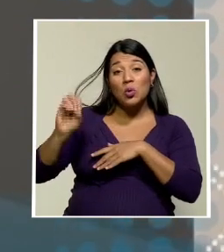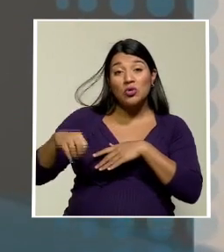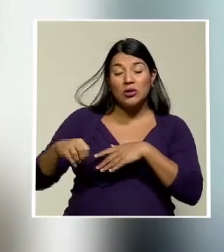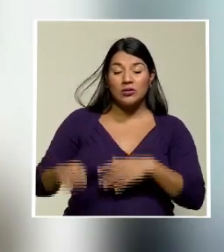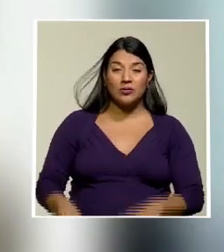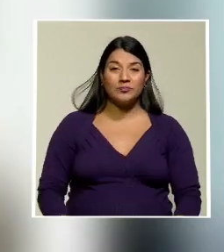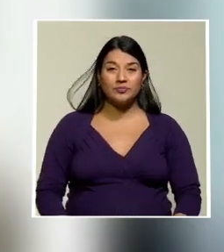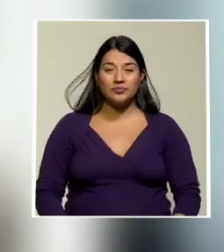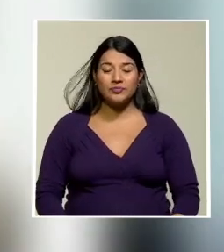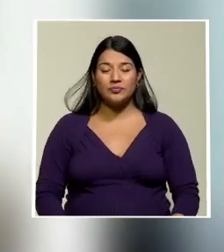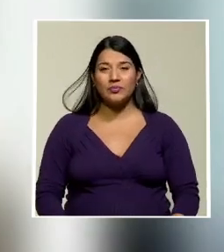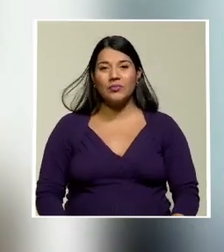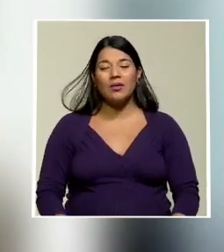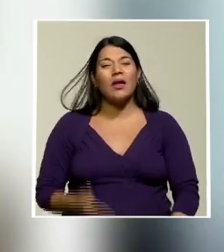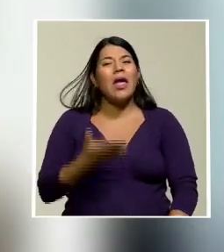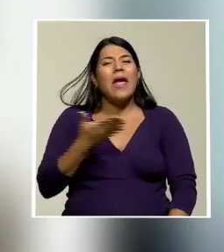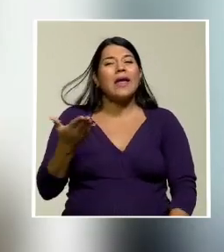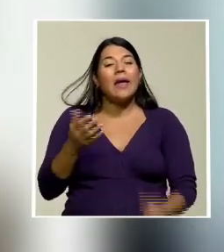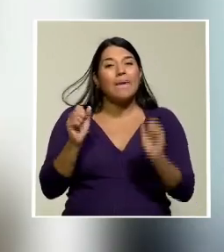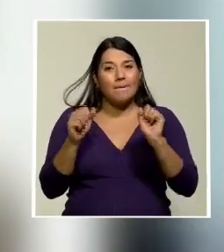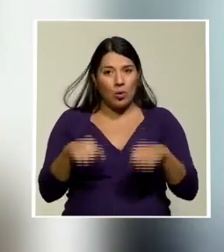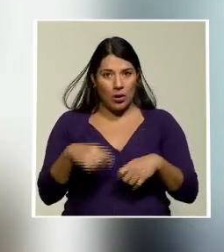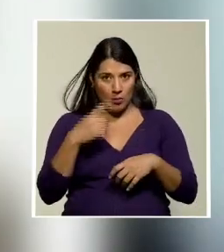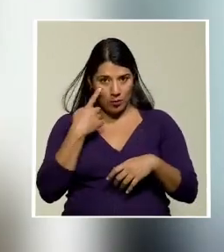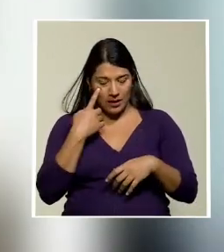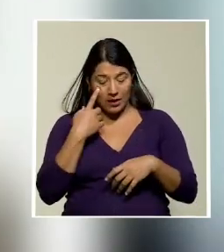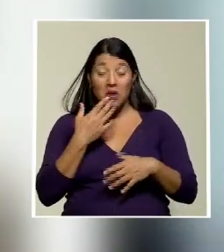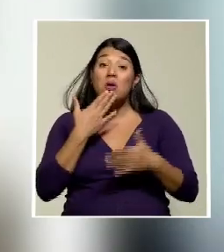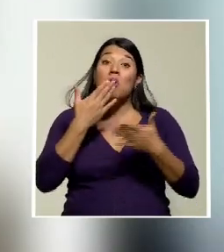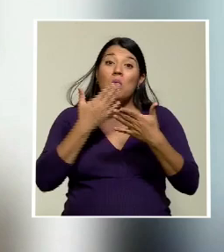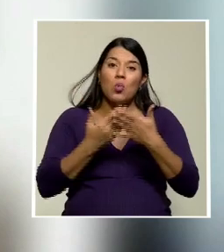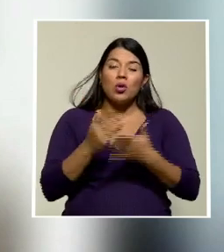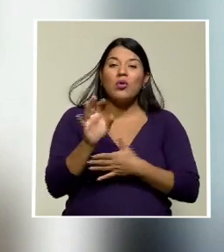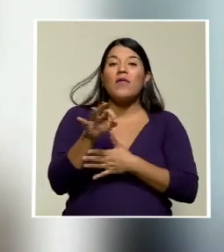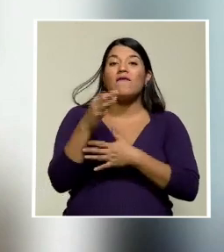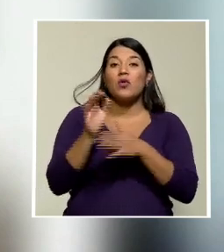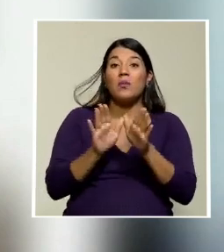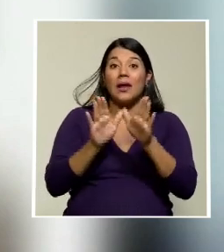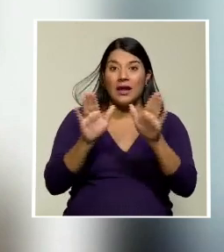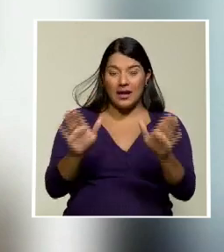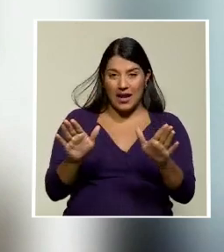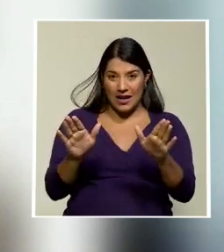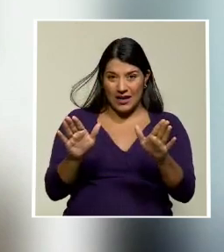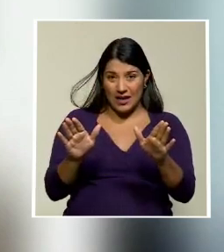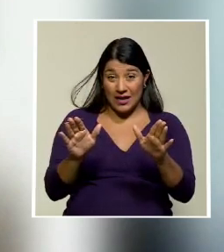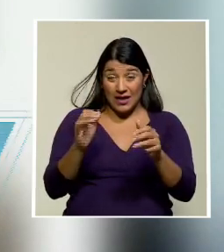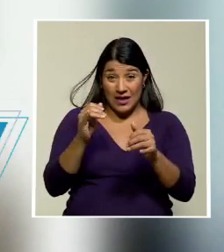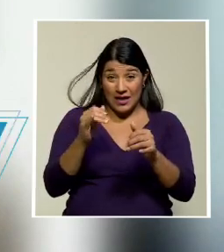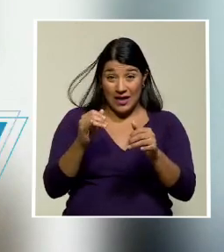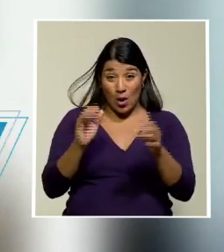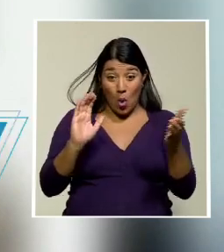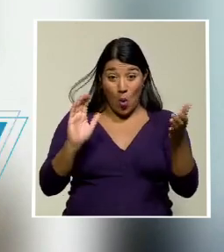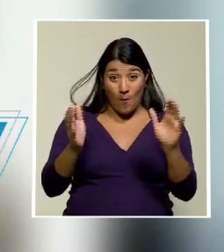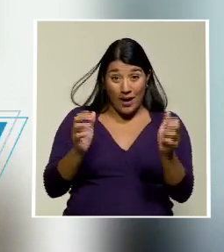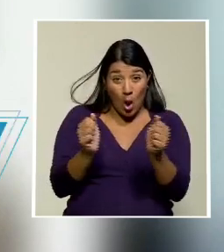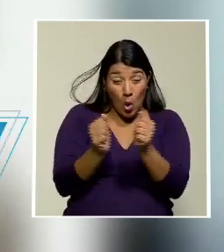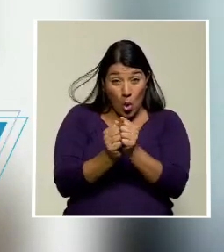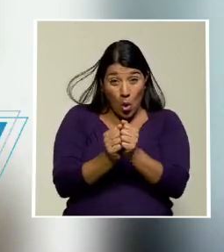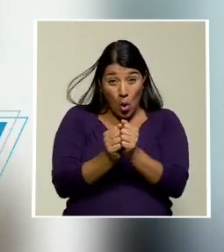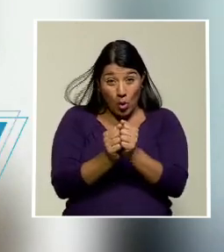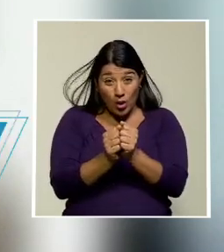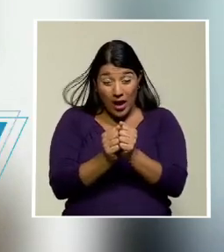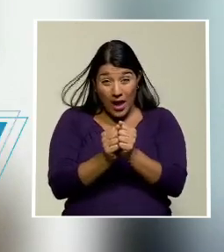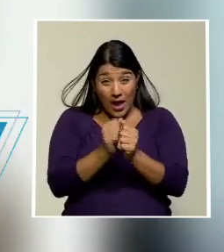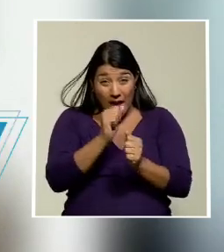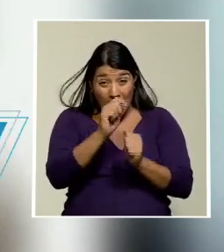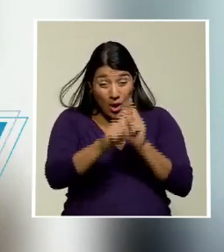Lo que podemos ver es que, en general, de la última encuesta que realizamos